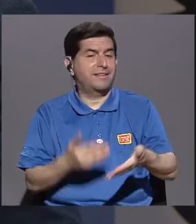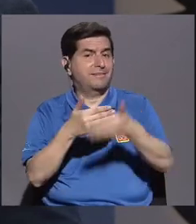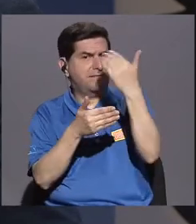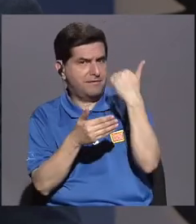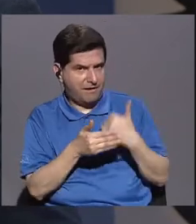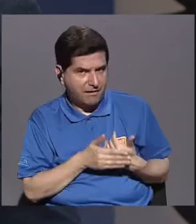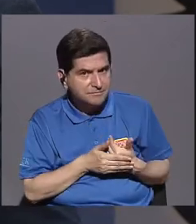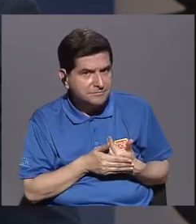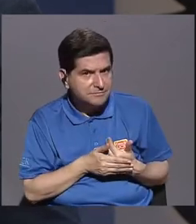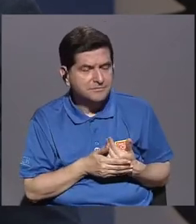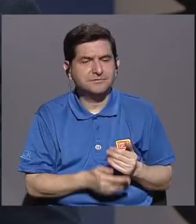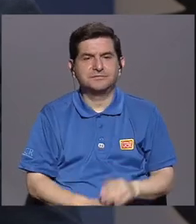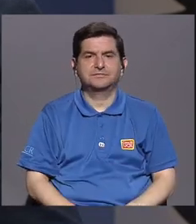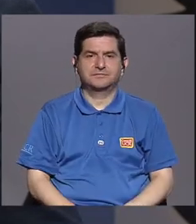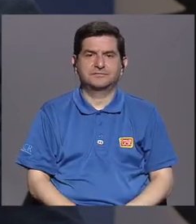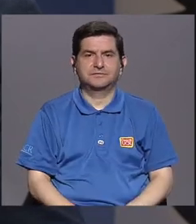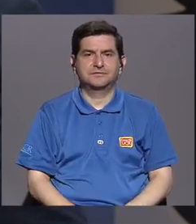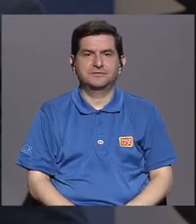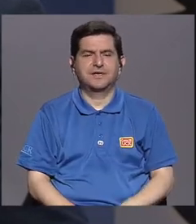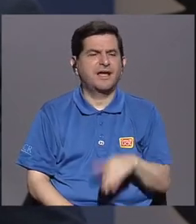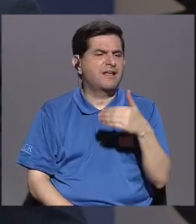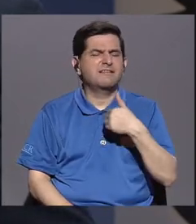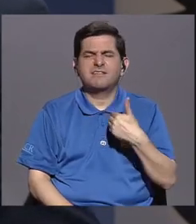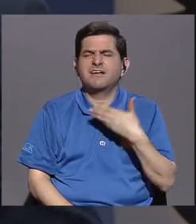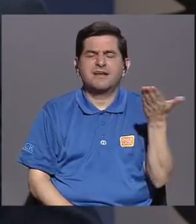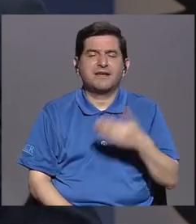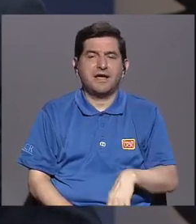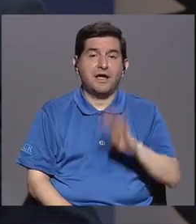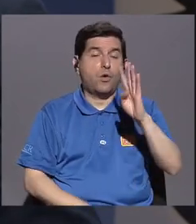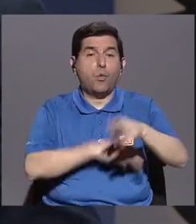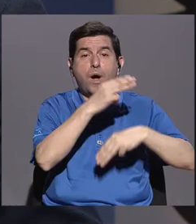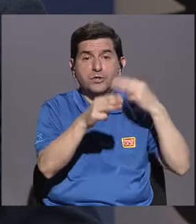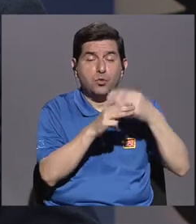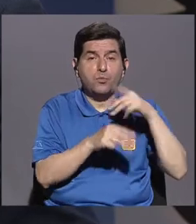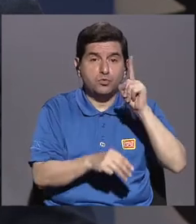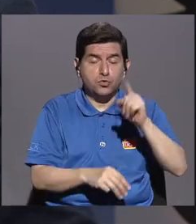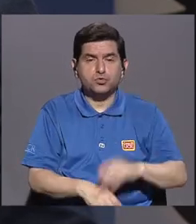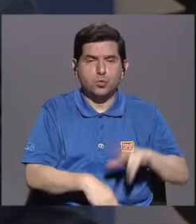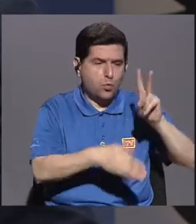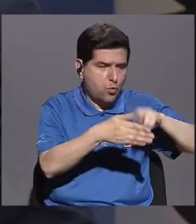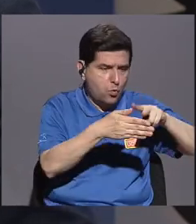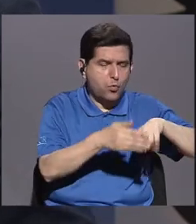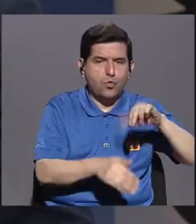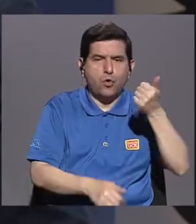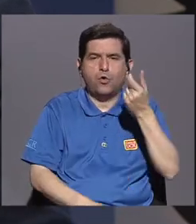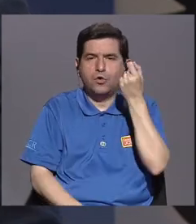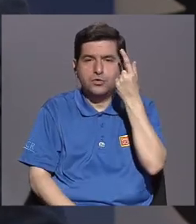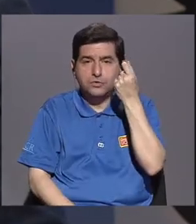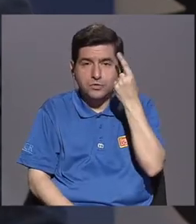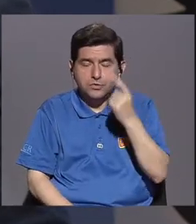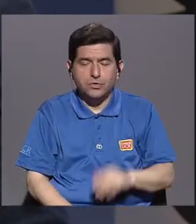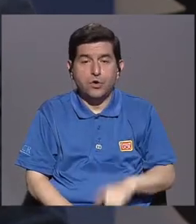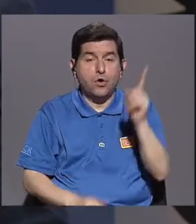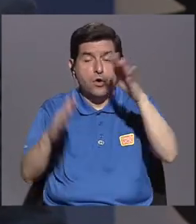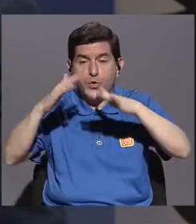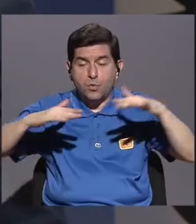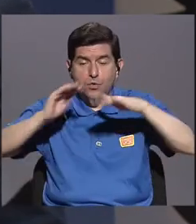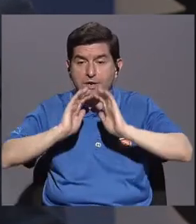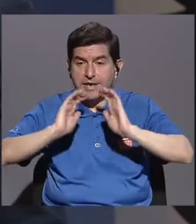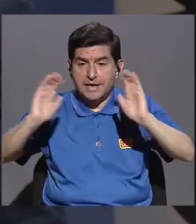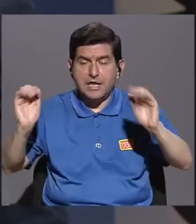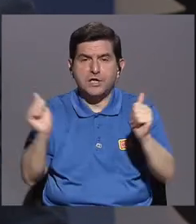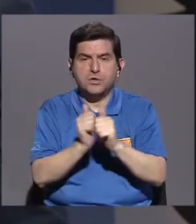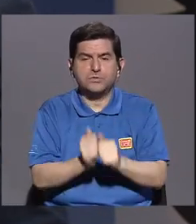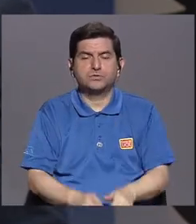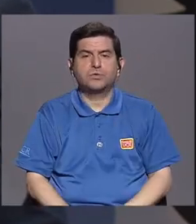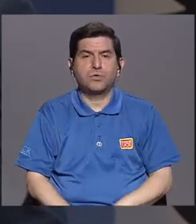anteriormente, pues lo que tiene es eso, cuatro mundos, un mundo de lectura, uno de comprensión lectora, un espacio donde los niños con el